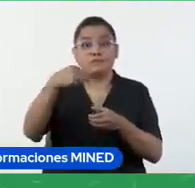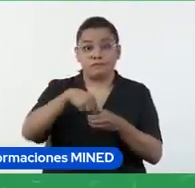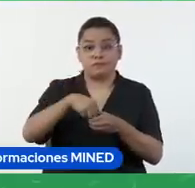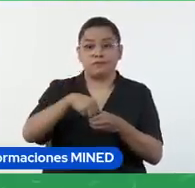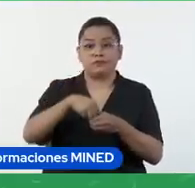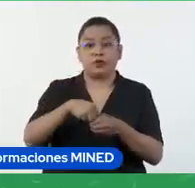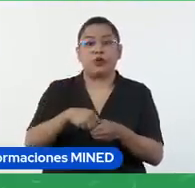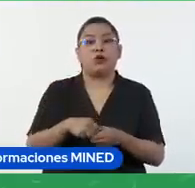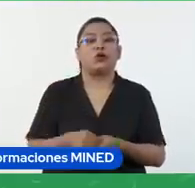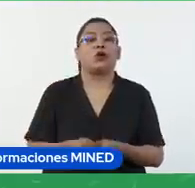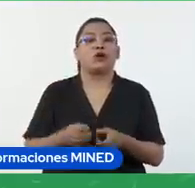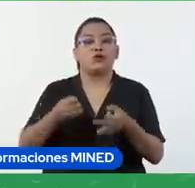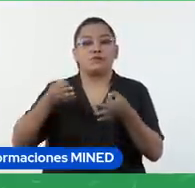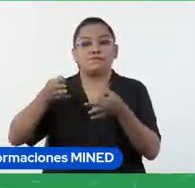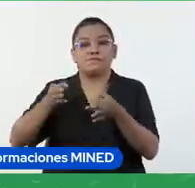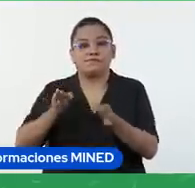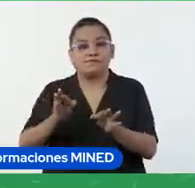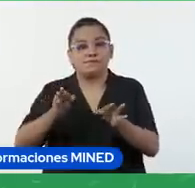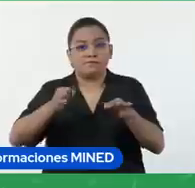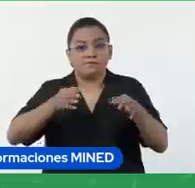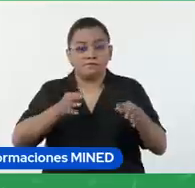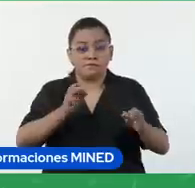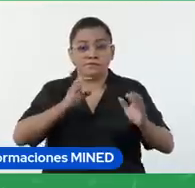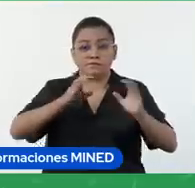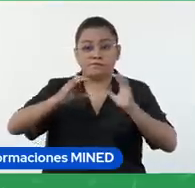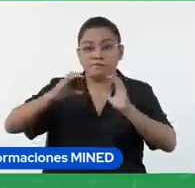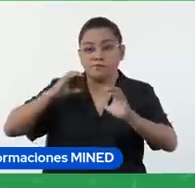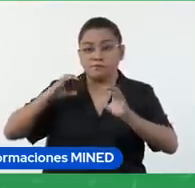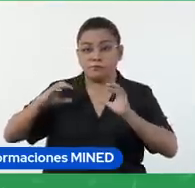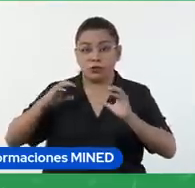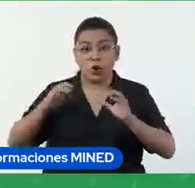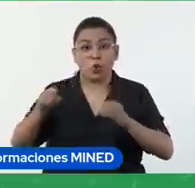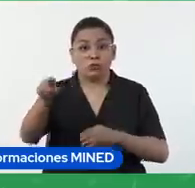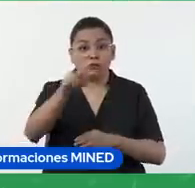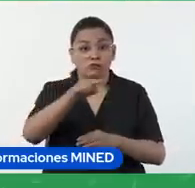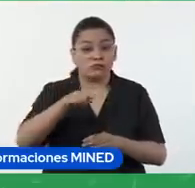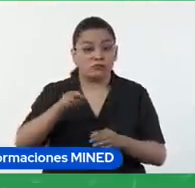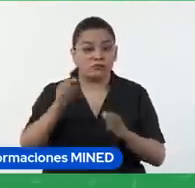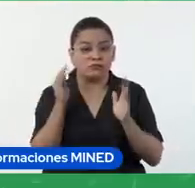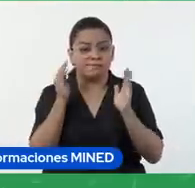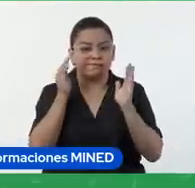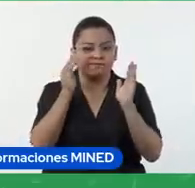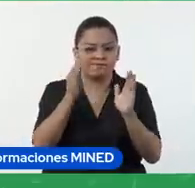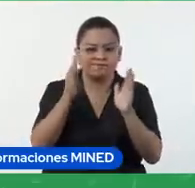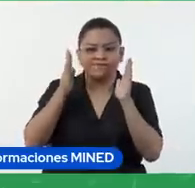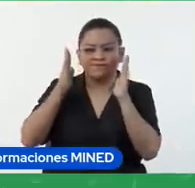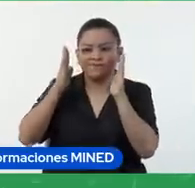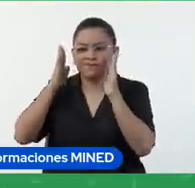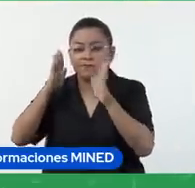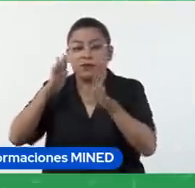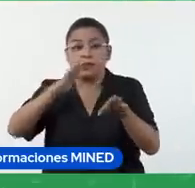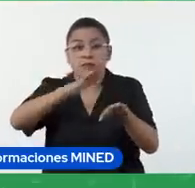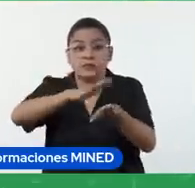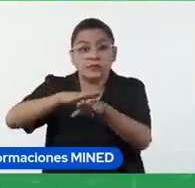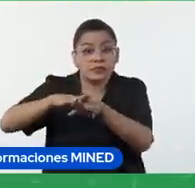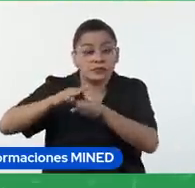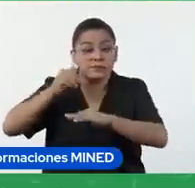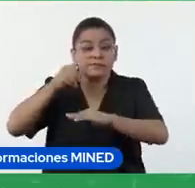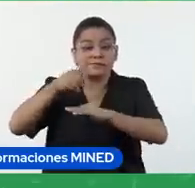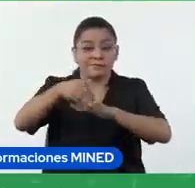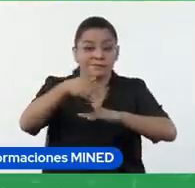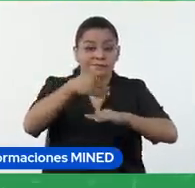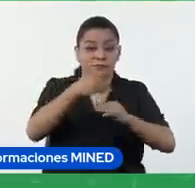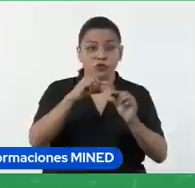principales medios de comunicación y deben estar atentos a los mensajes y avisos enviados a sus grupos de